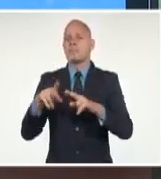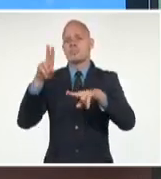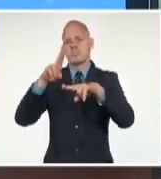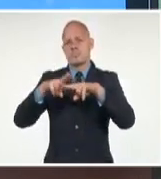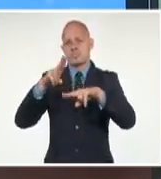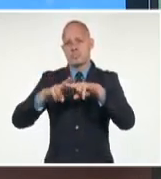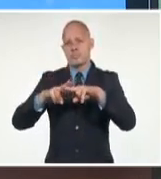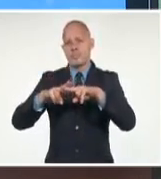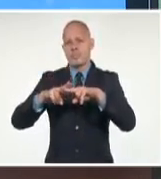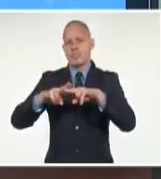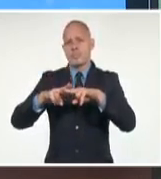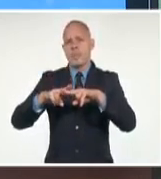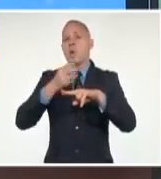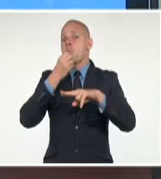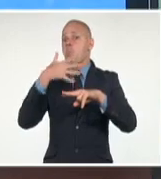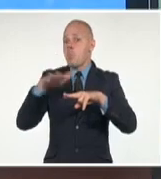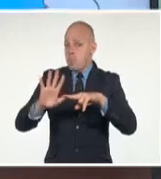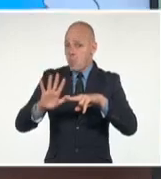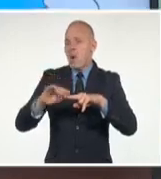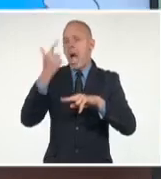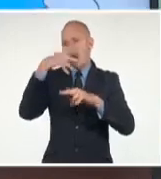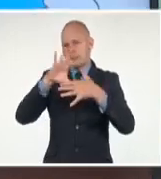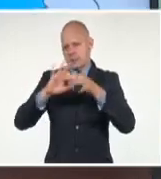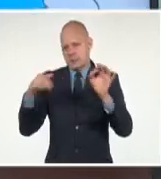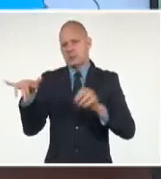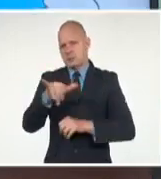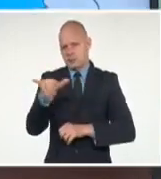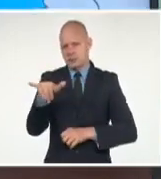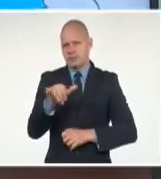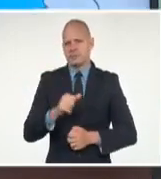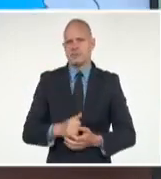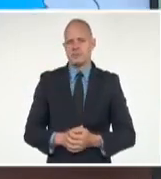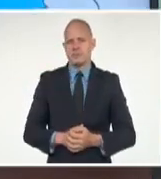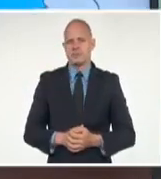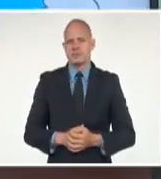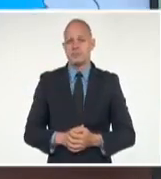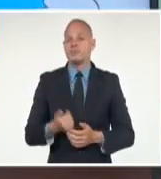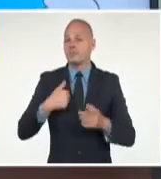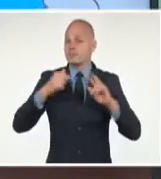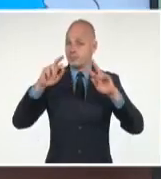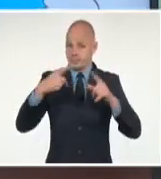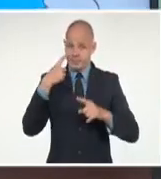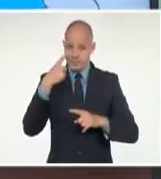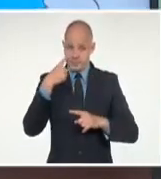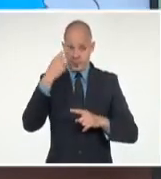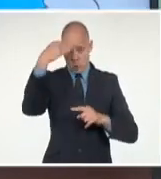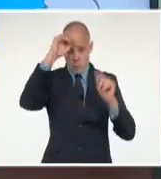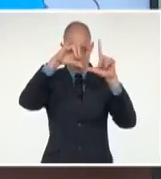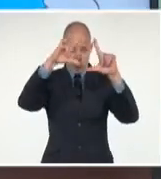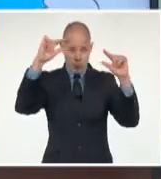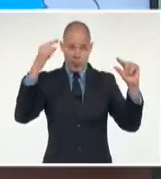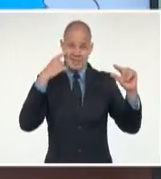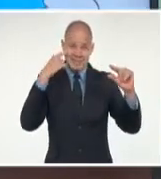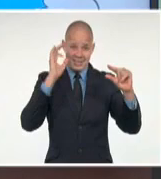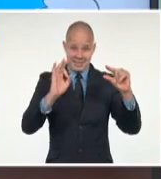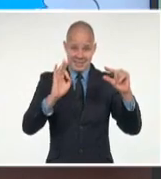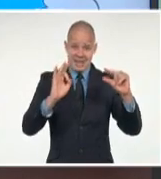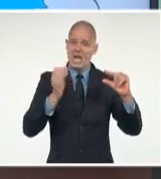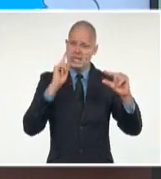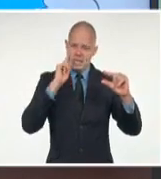Habana y quizás hasta parte de Altemisa. O sea, esta es la trayectoria pronosticada.